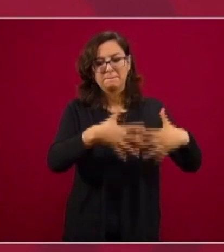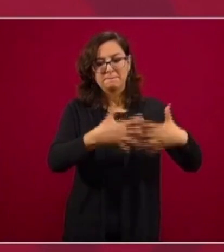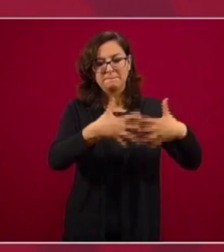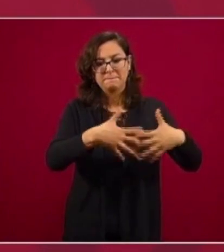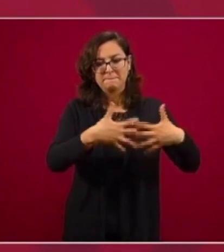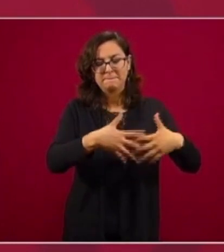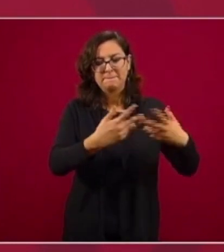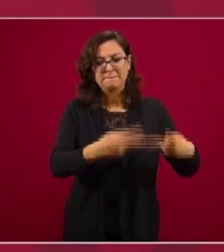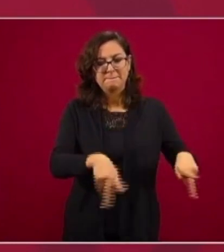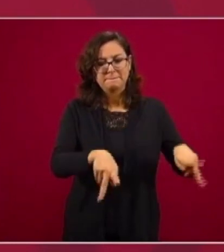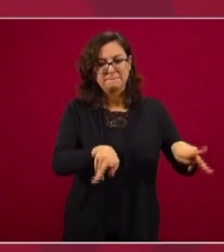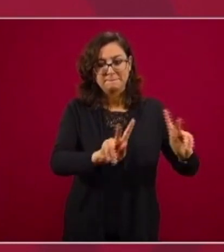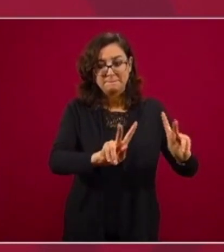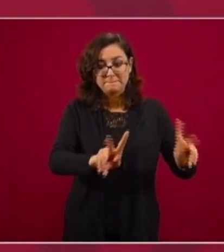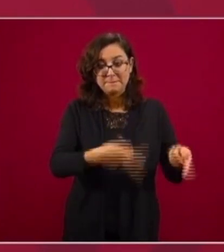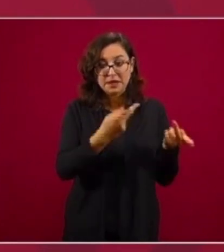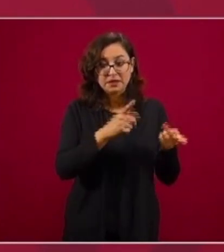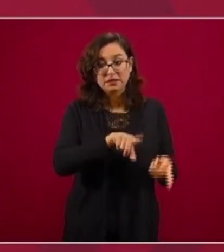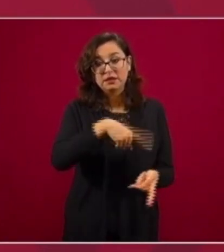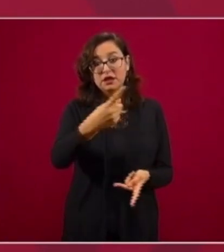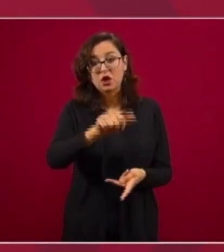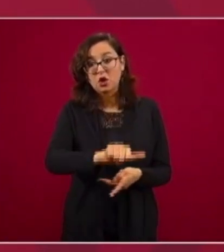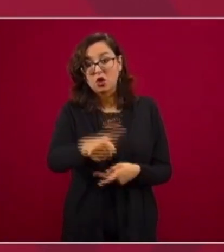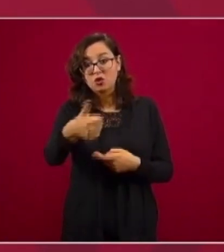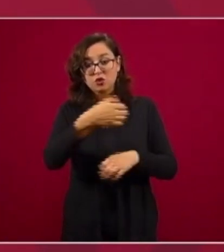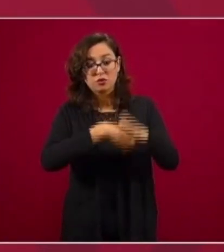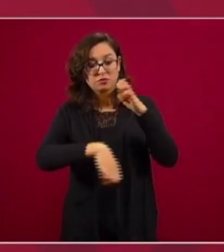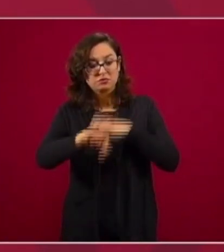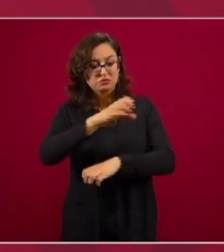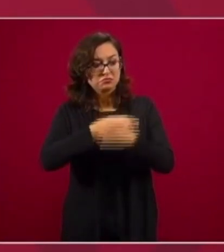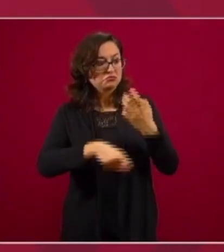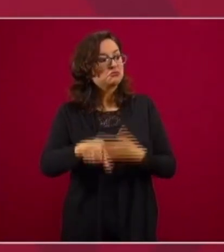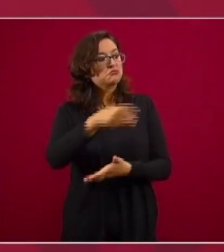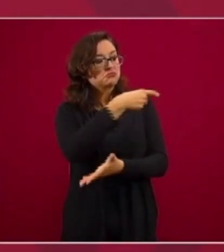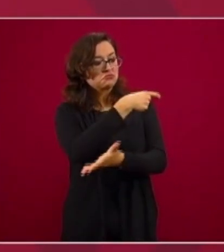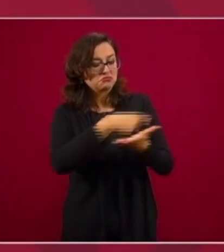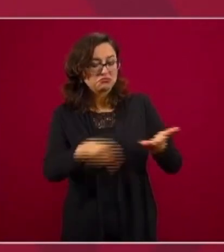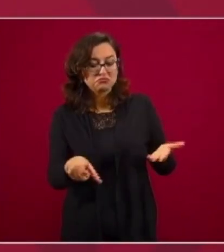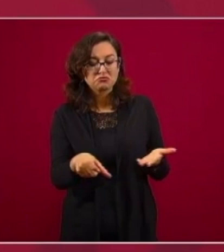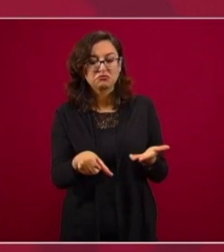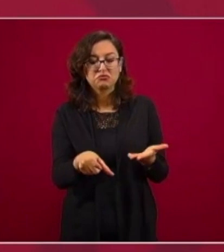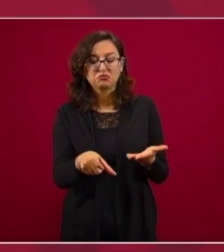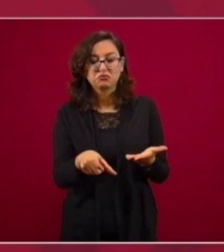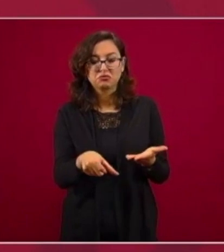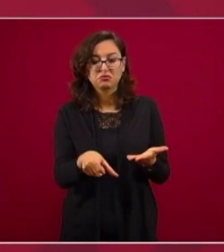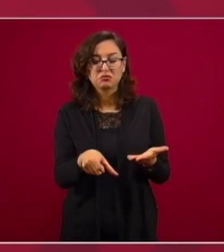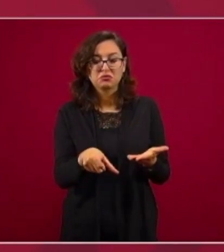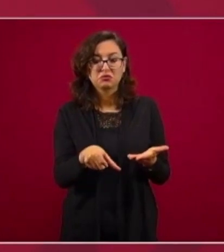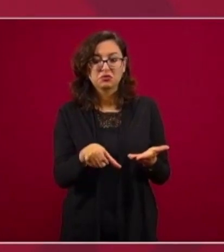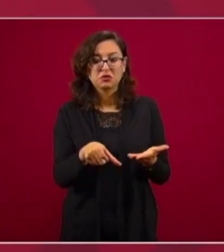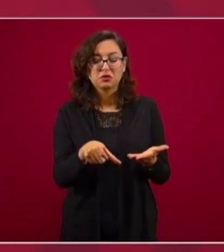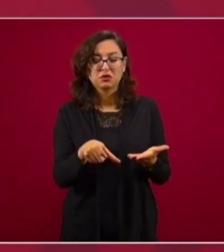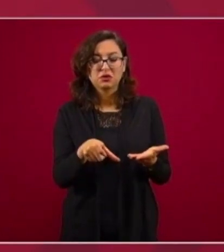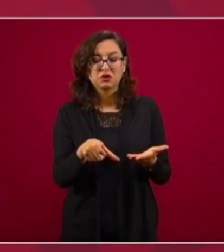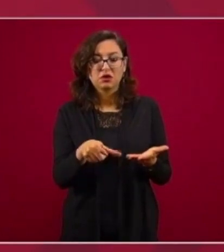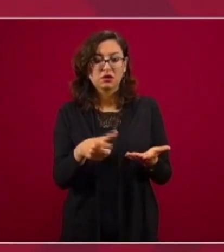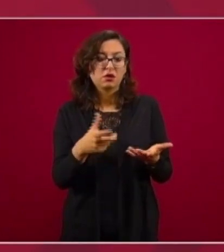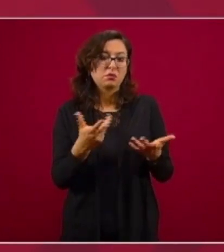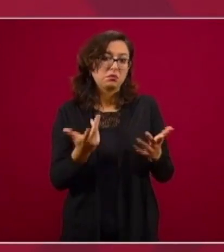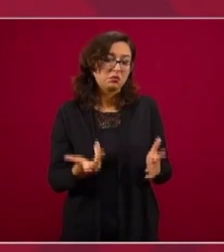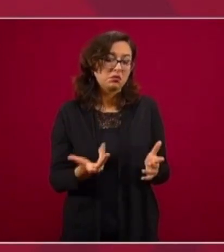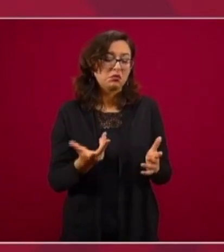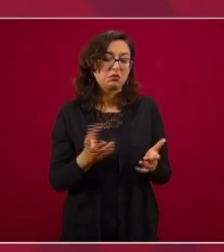y el otro empresario, el que compra las acciones o la planta, o se vuelve socio